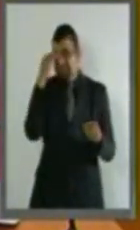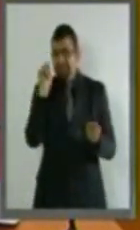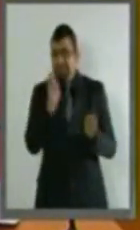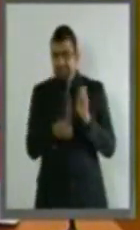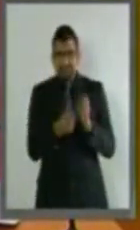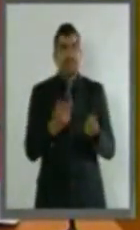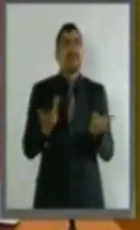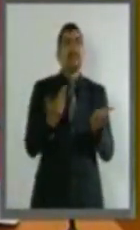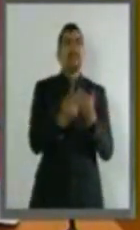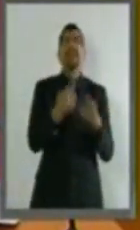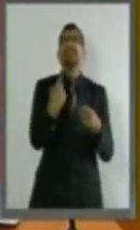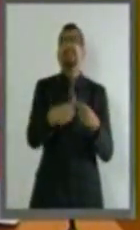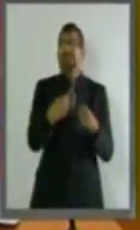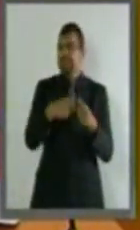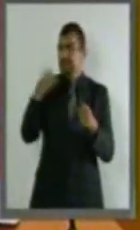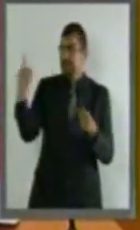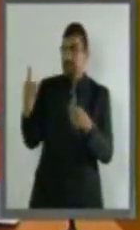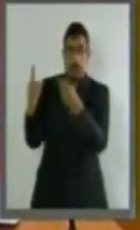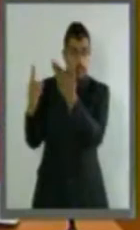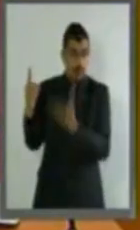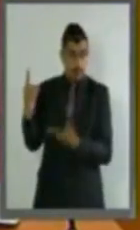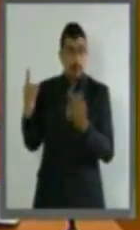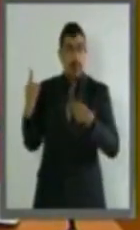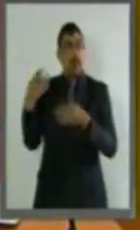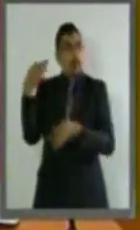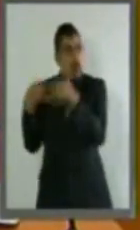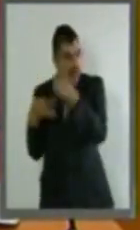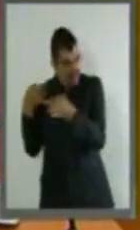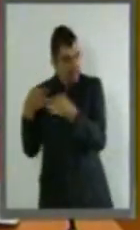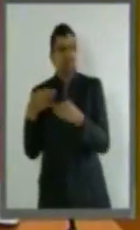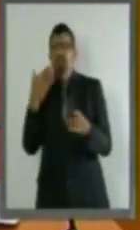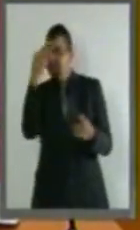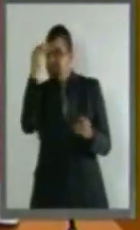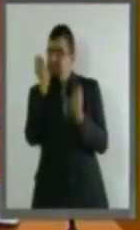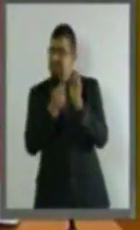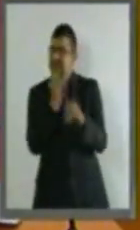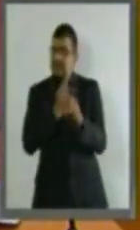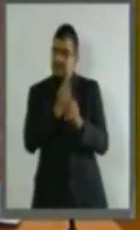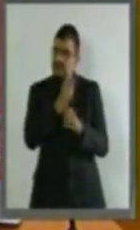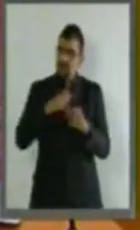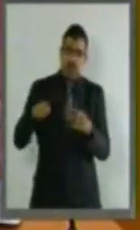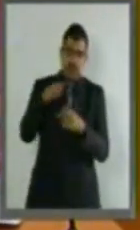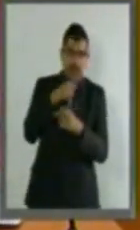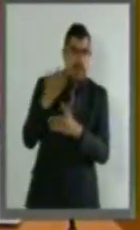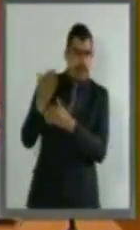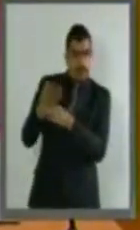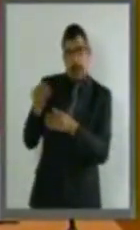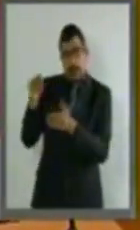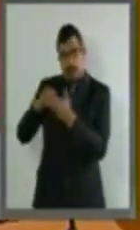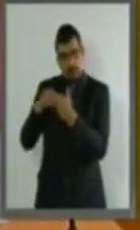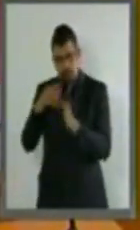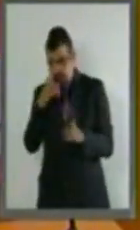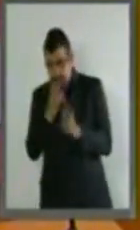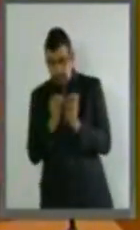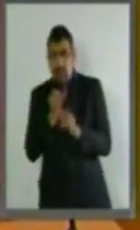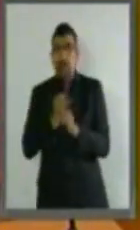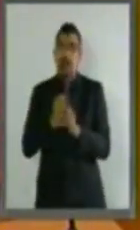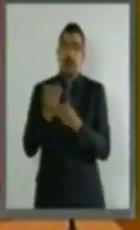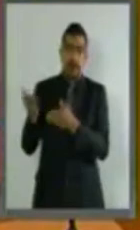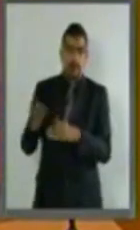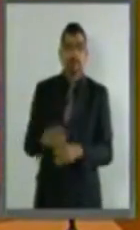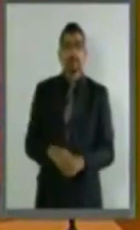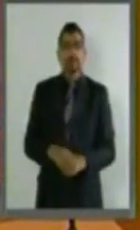ellas los jueces y tribunales del orden común. Esta iniciativa la presento en